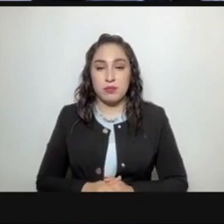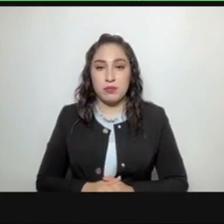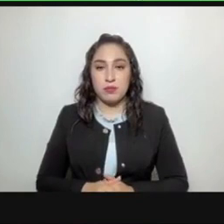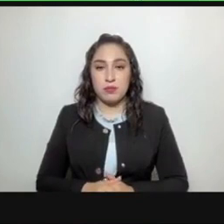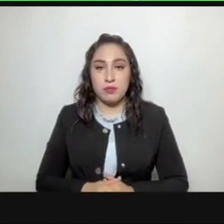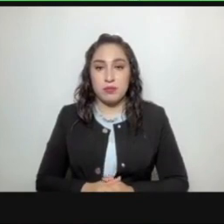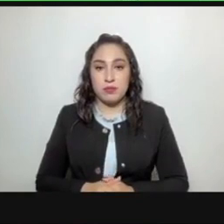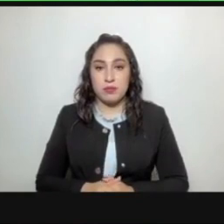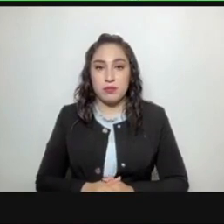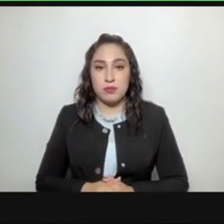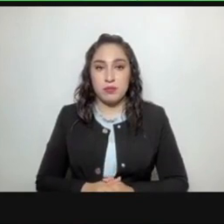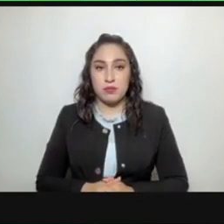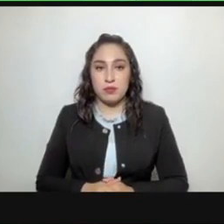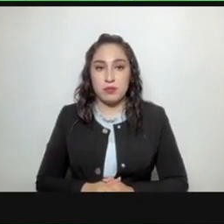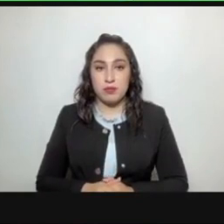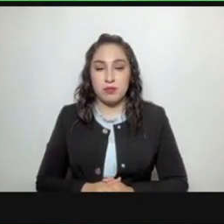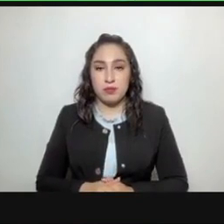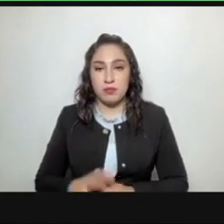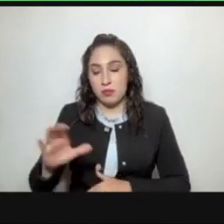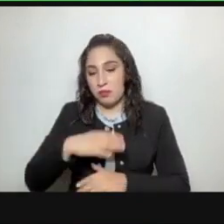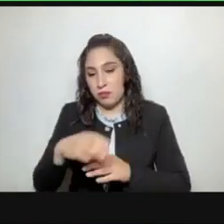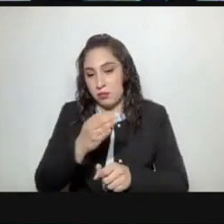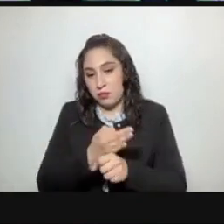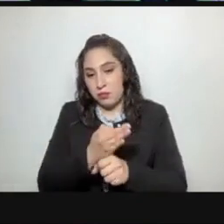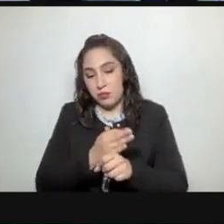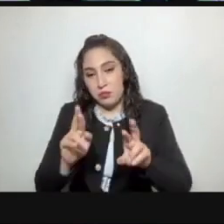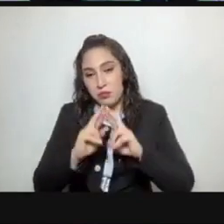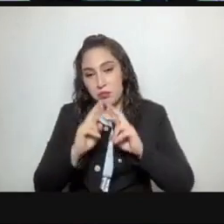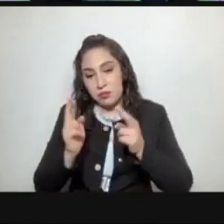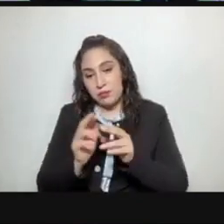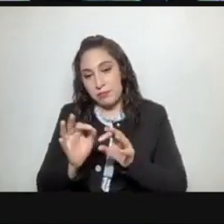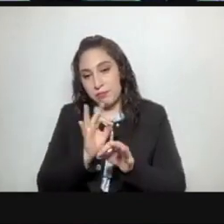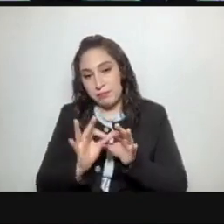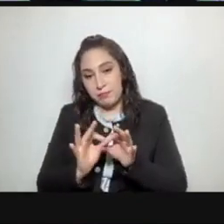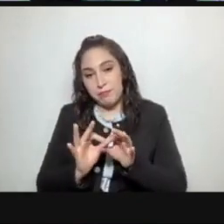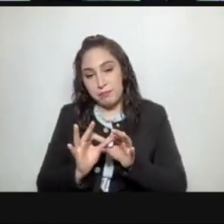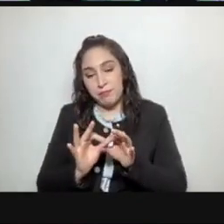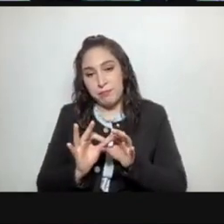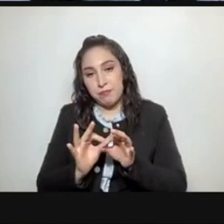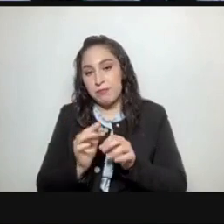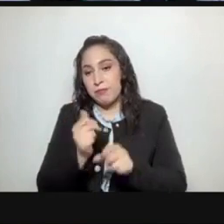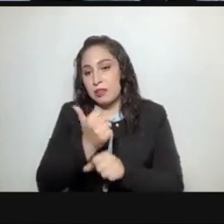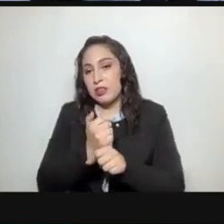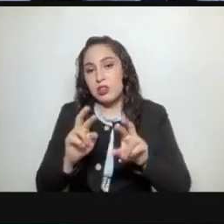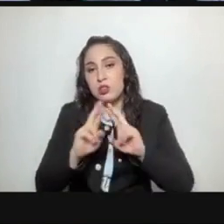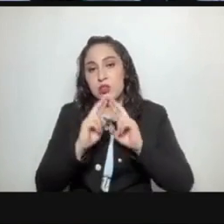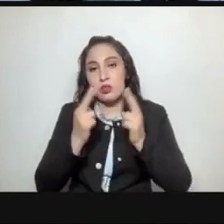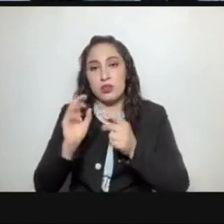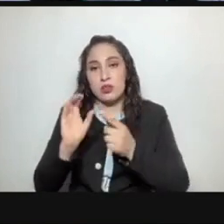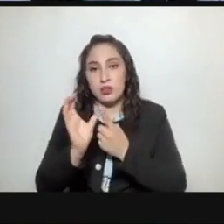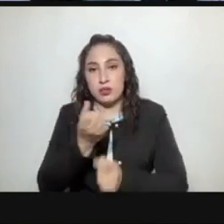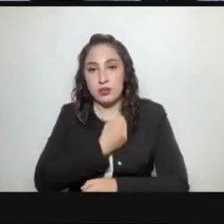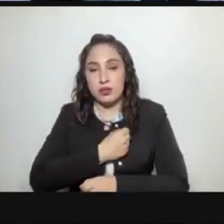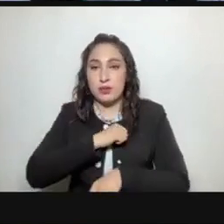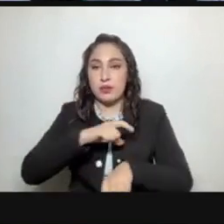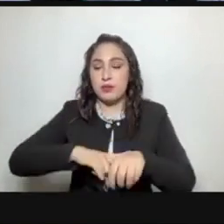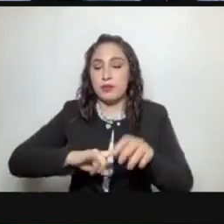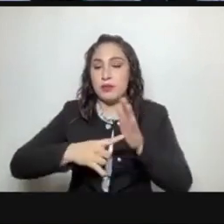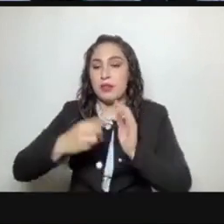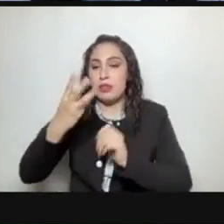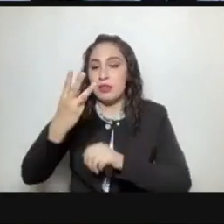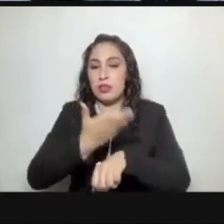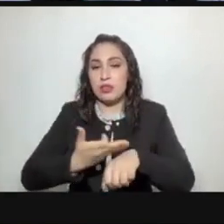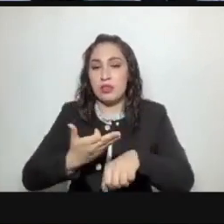daríamos por clausurado esta sexta sesión de la comisión de salud siendo las quince horas con